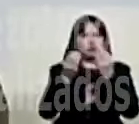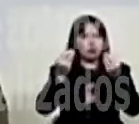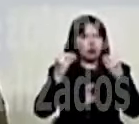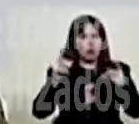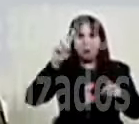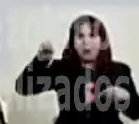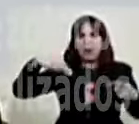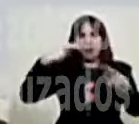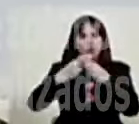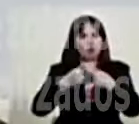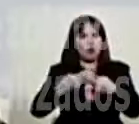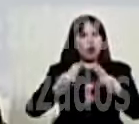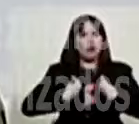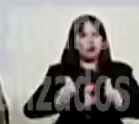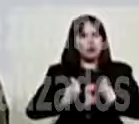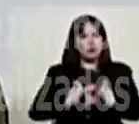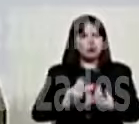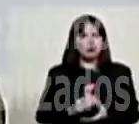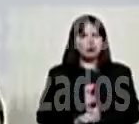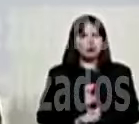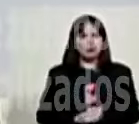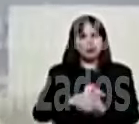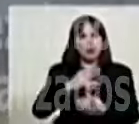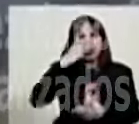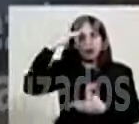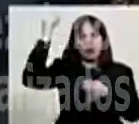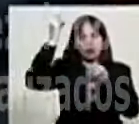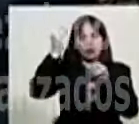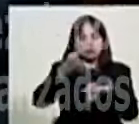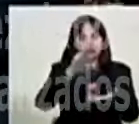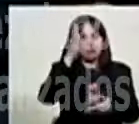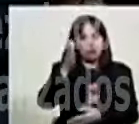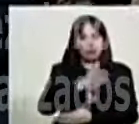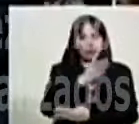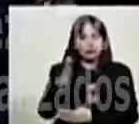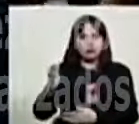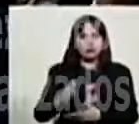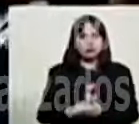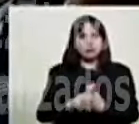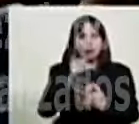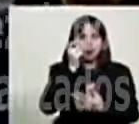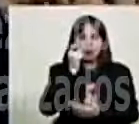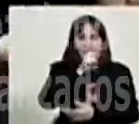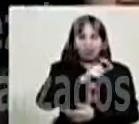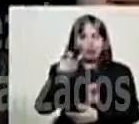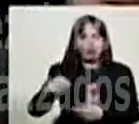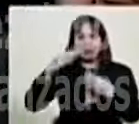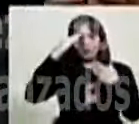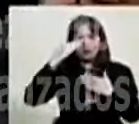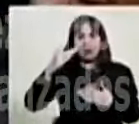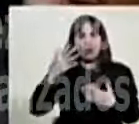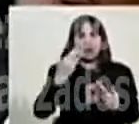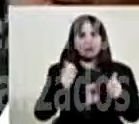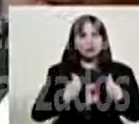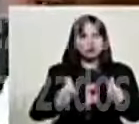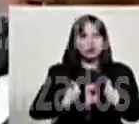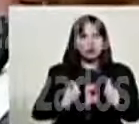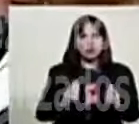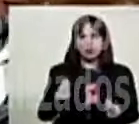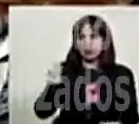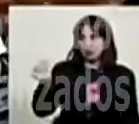Más nunca en la vida. Que Dios los bendiga, muchachos. A ustedes, a su vida. Toma.